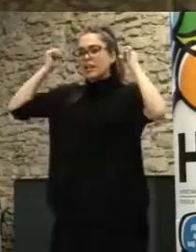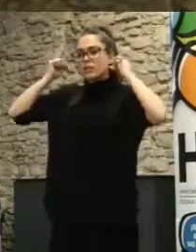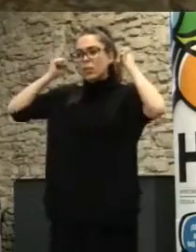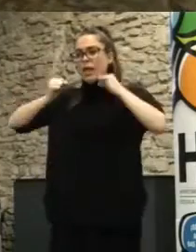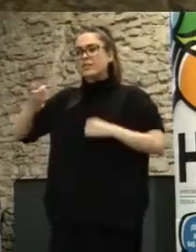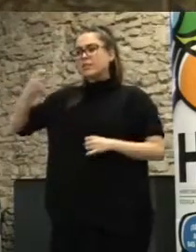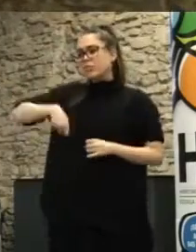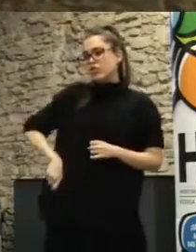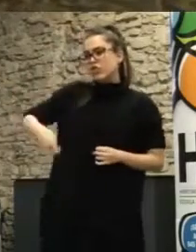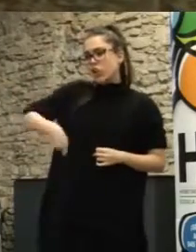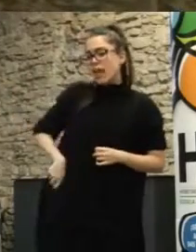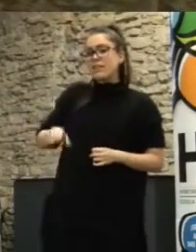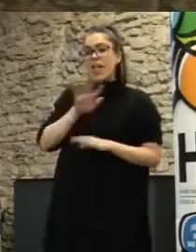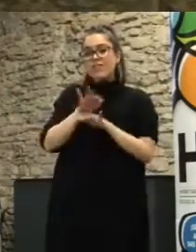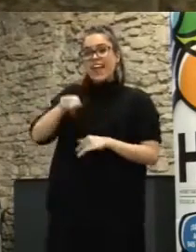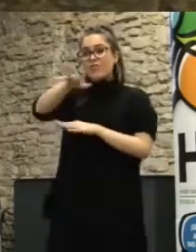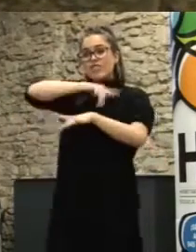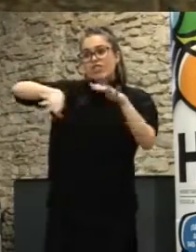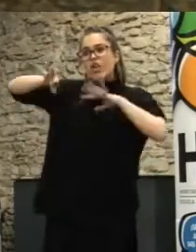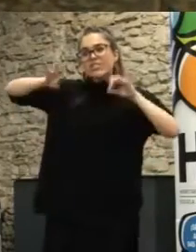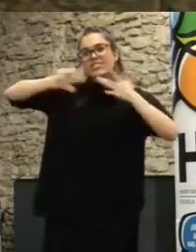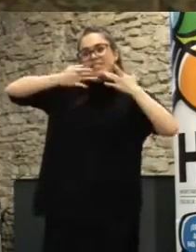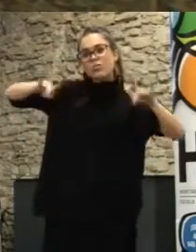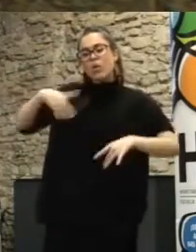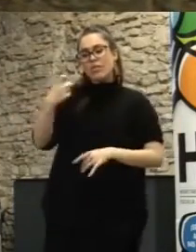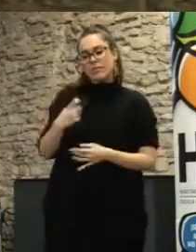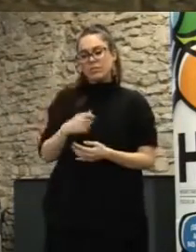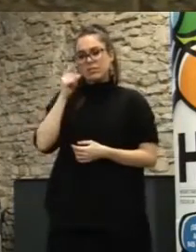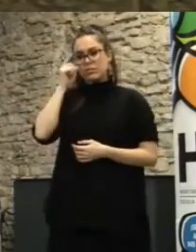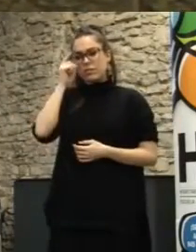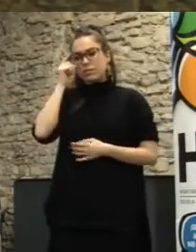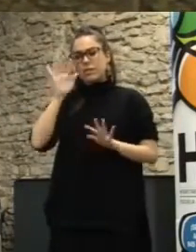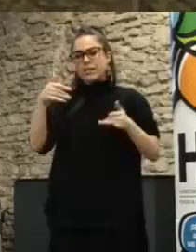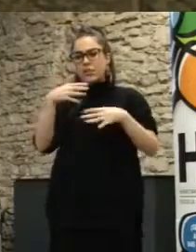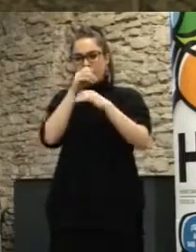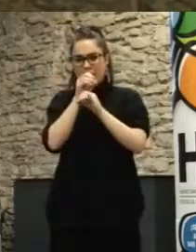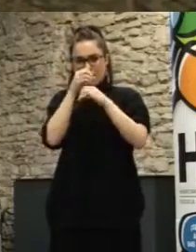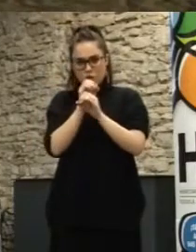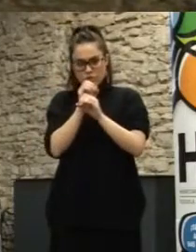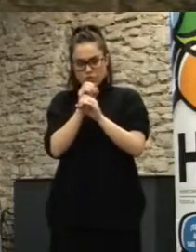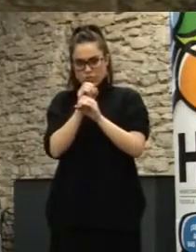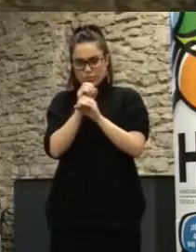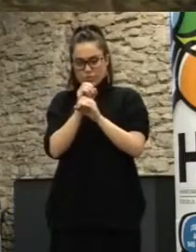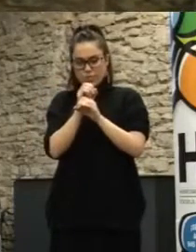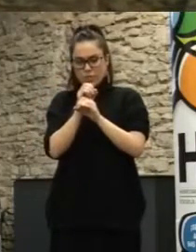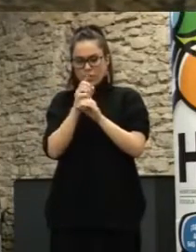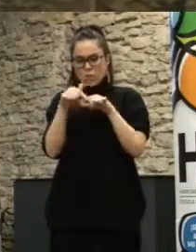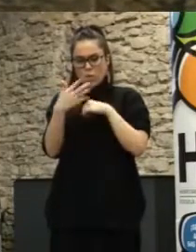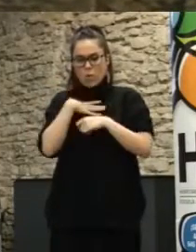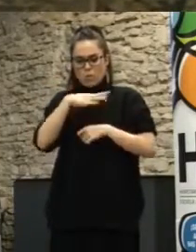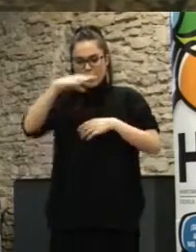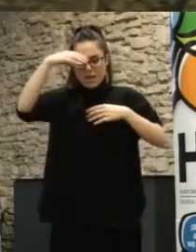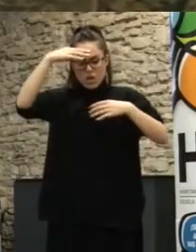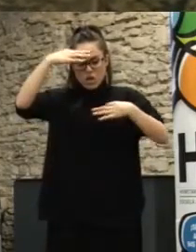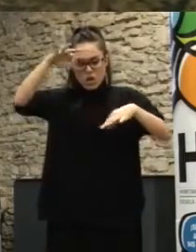profesionales es decir este es el entorno entonces estos laboratorios más allá de que luego utilices la lógica de